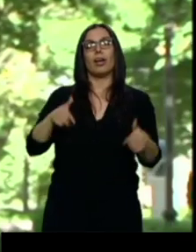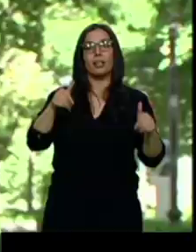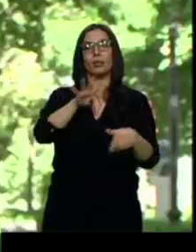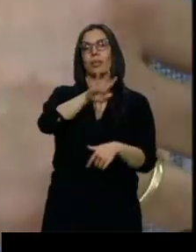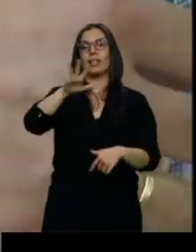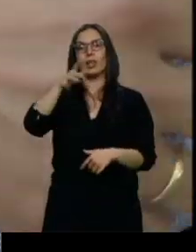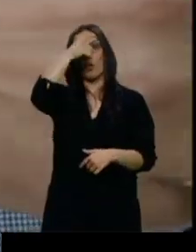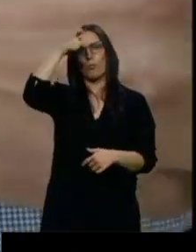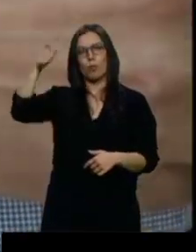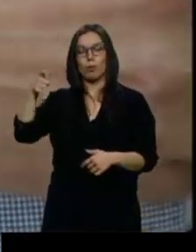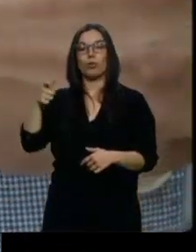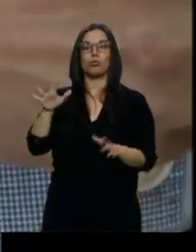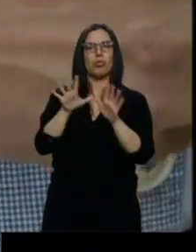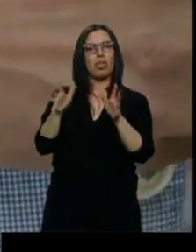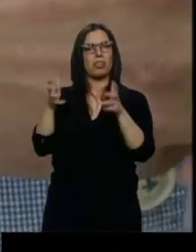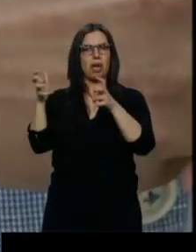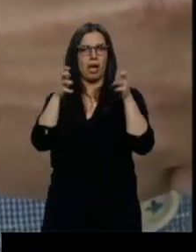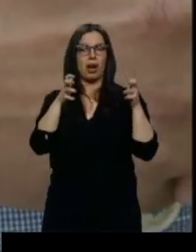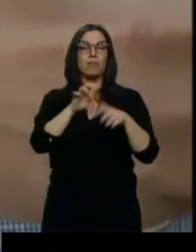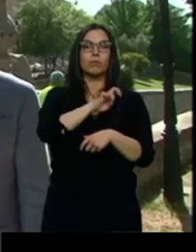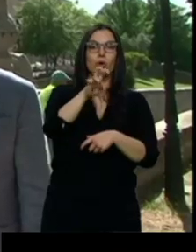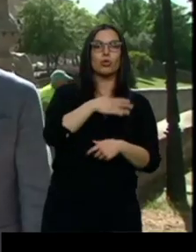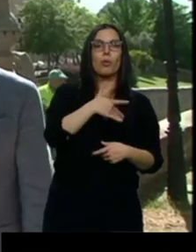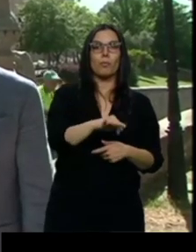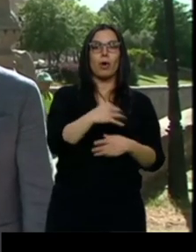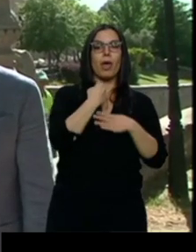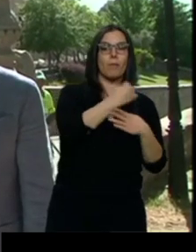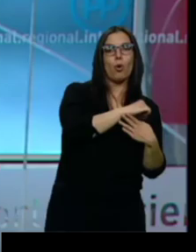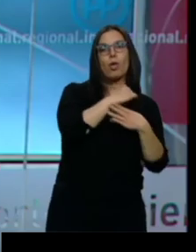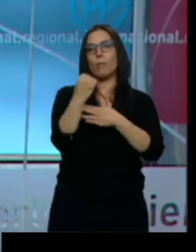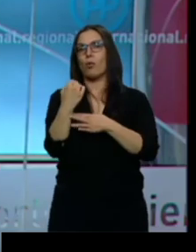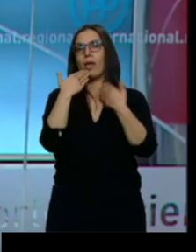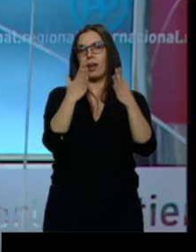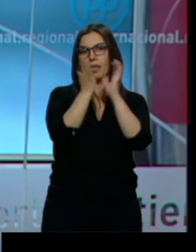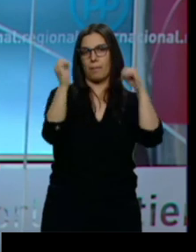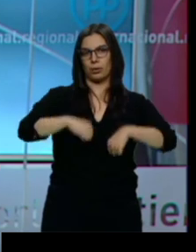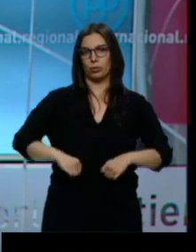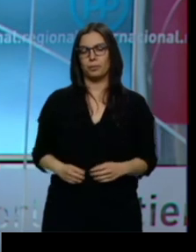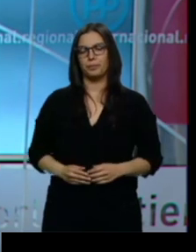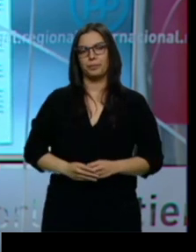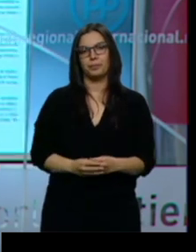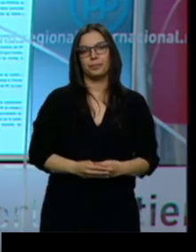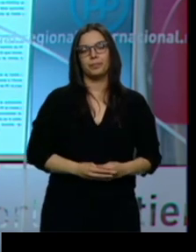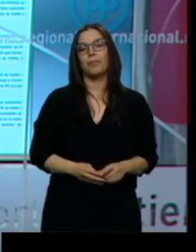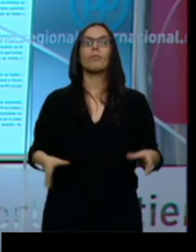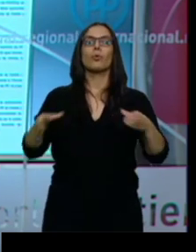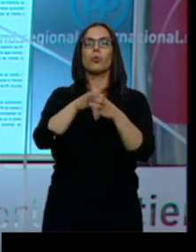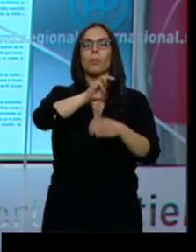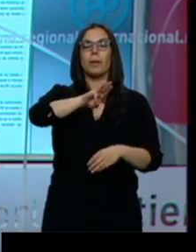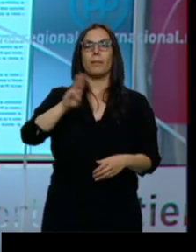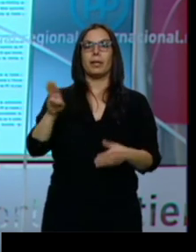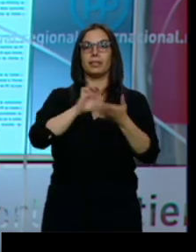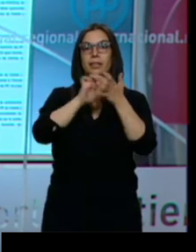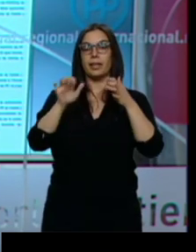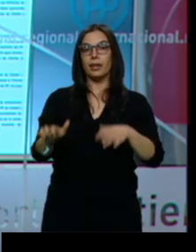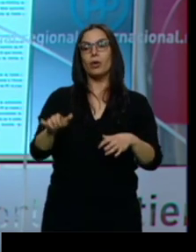en una decena de ellos y en otros pueden ser la llave a través de pactos. El Partido Popular de Castilla y León actuará